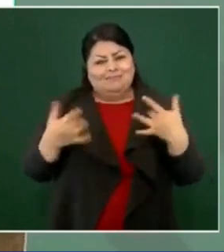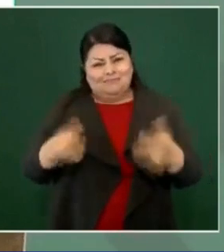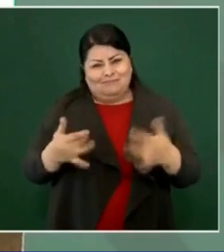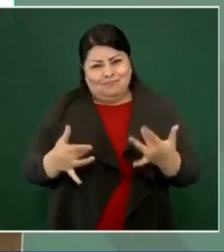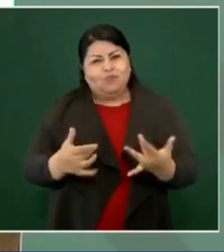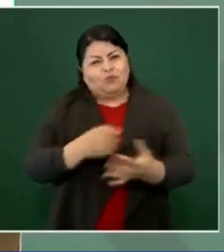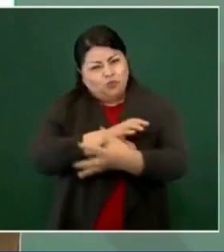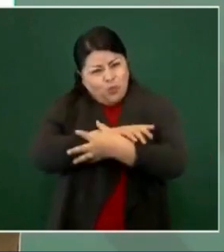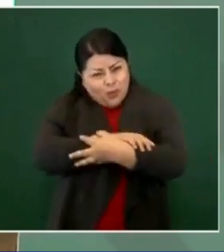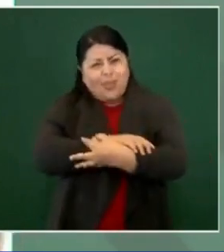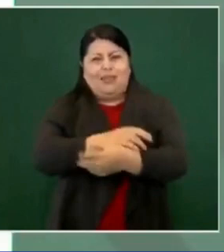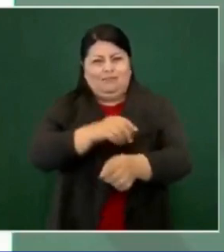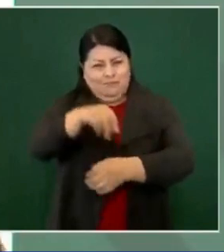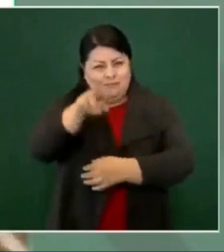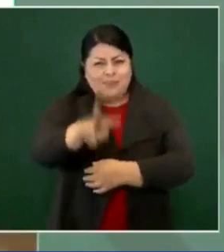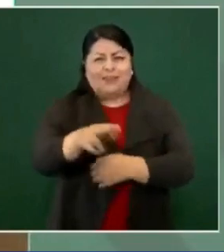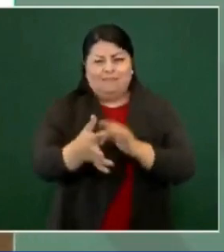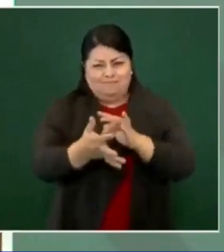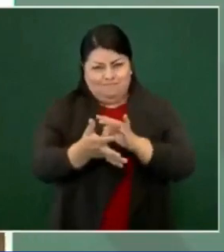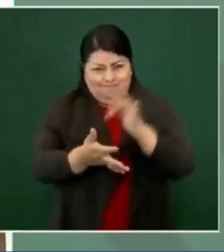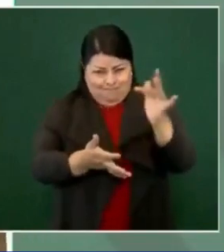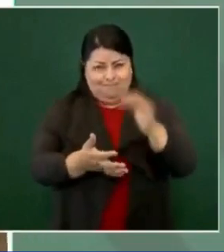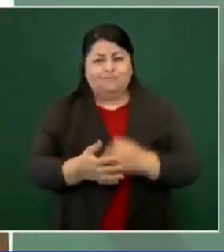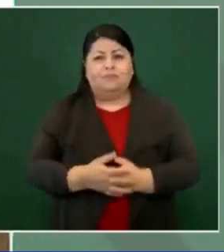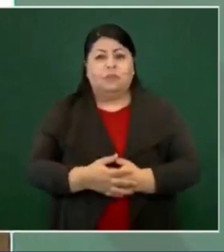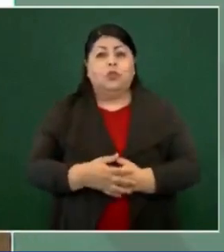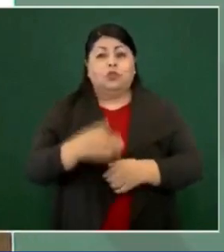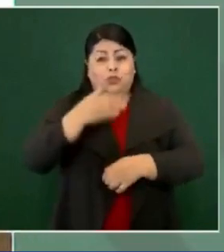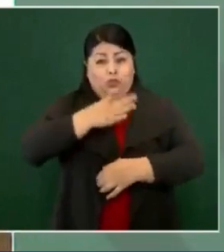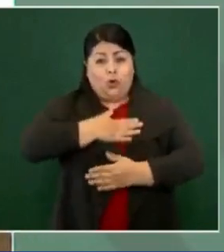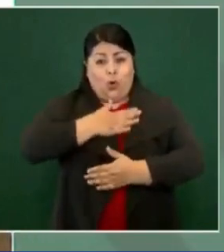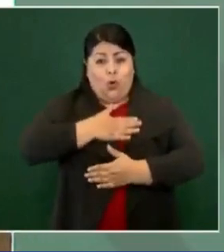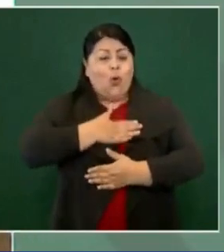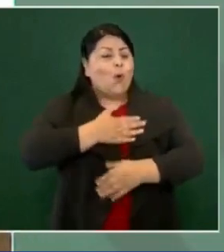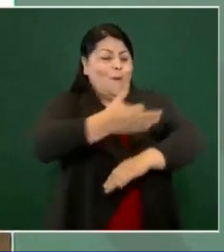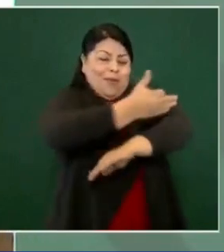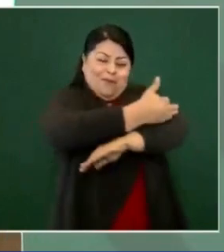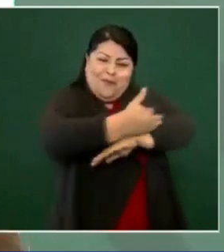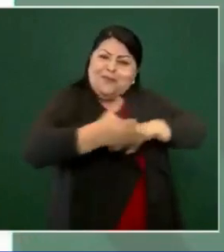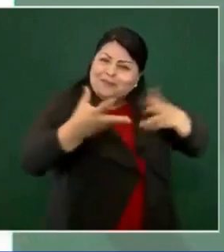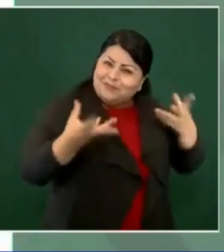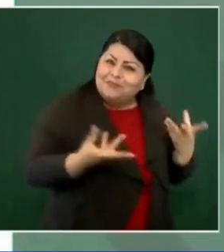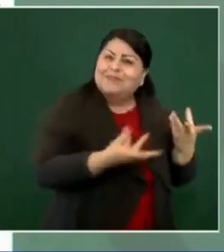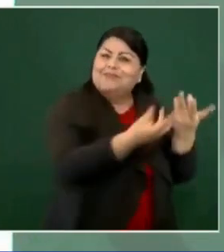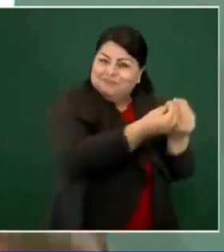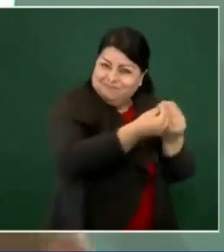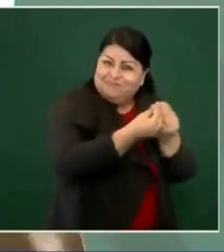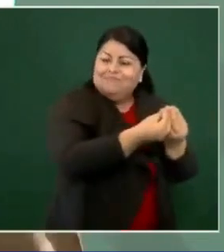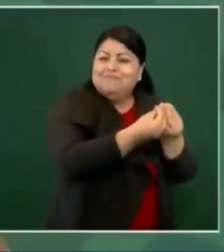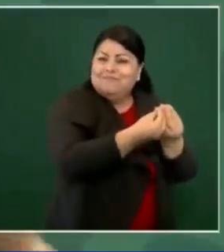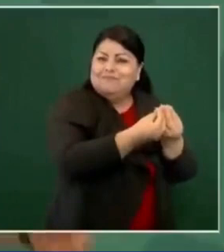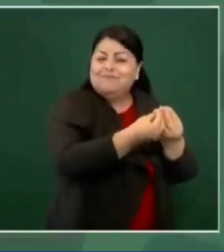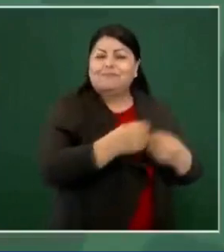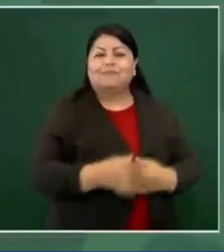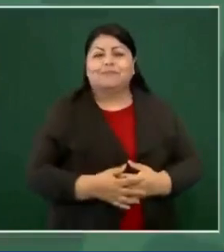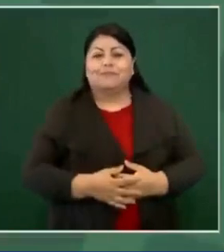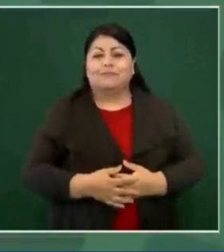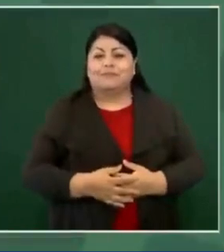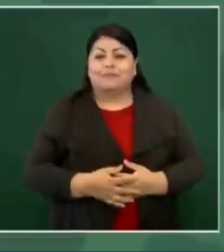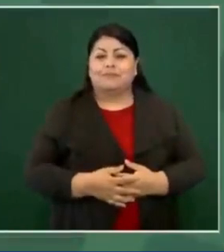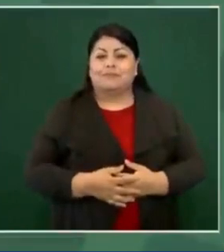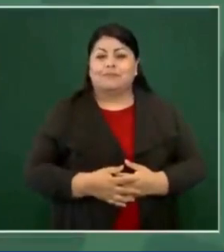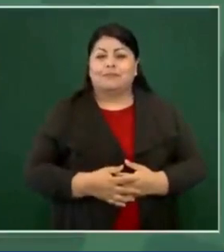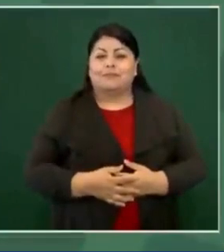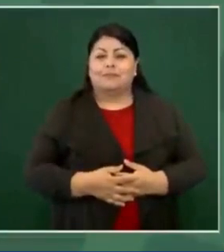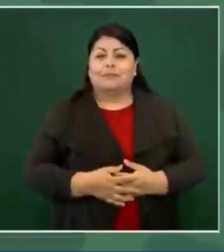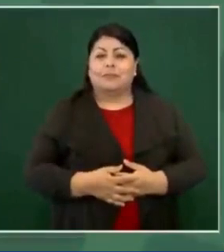Y voy a estar con mi familia, a partir